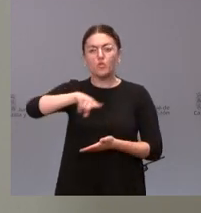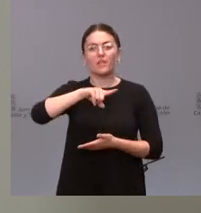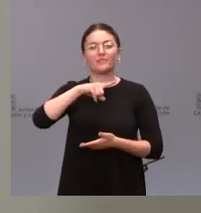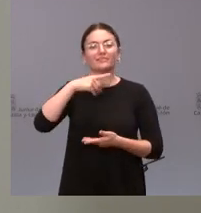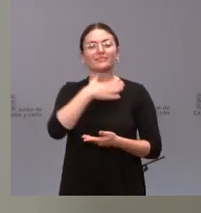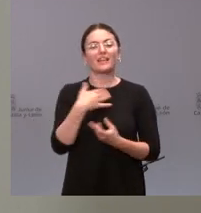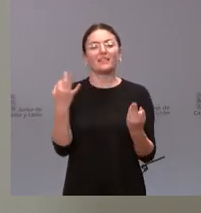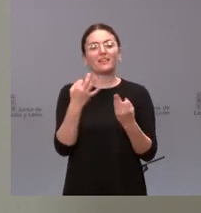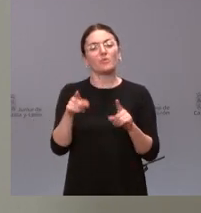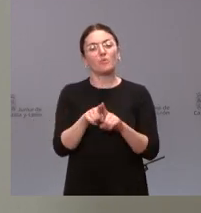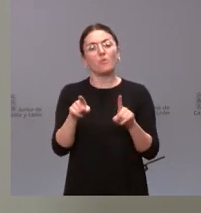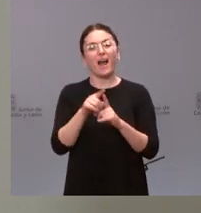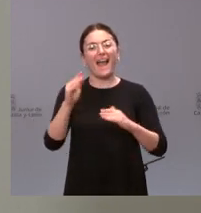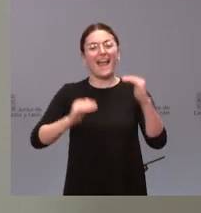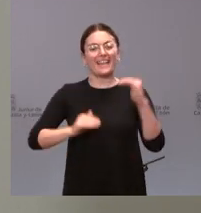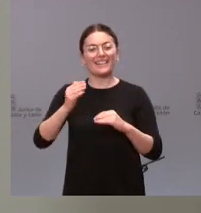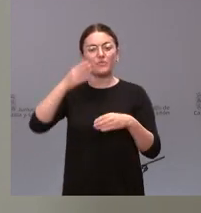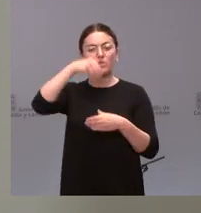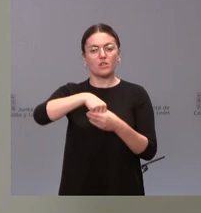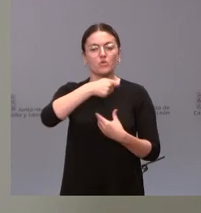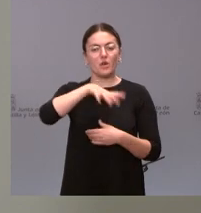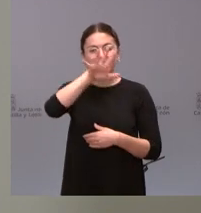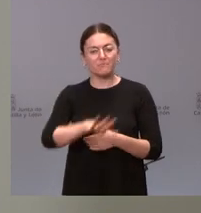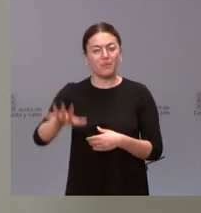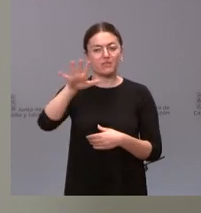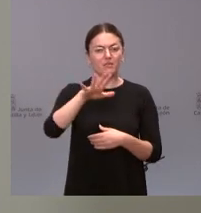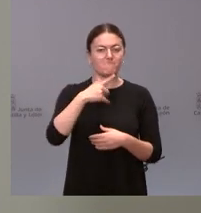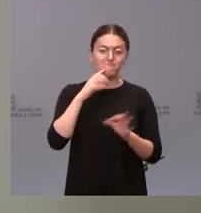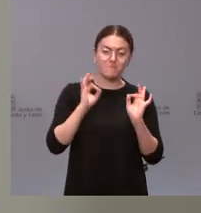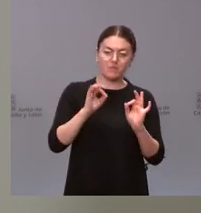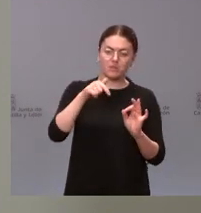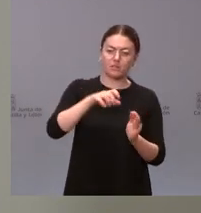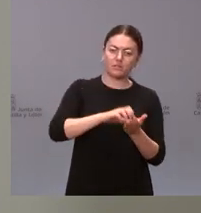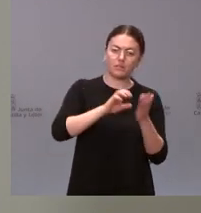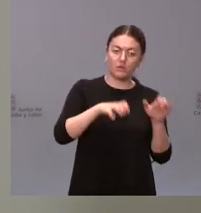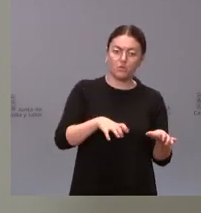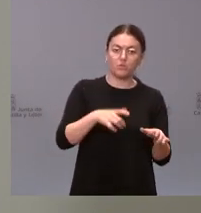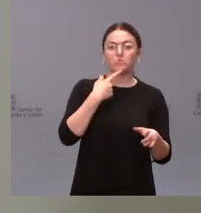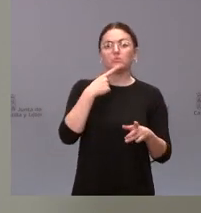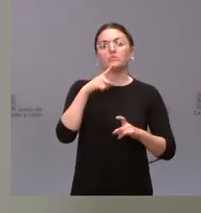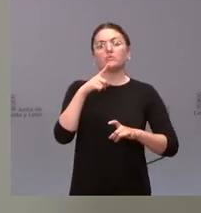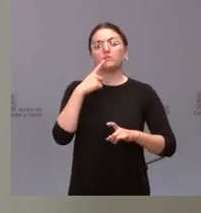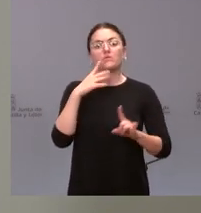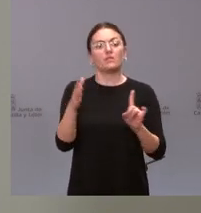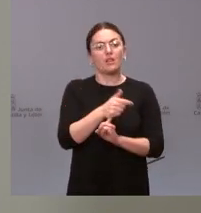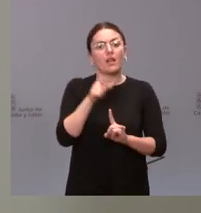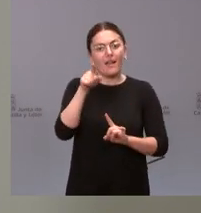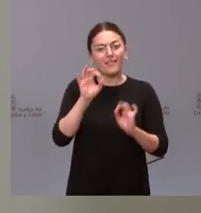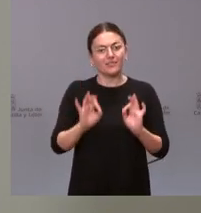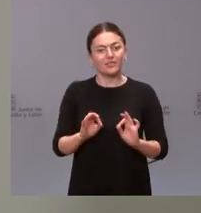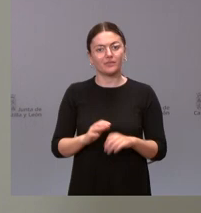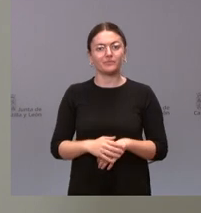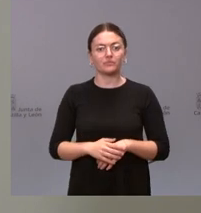equilibrio interno del ámbito territorial muy específicamente en Castilla y León y eso es lo que buscamos no creo que en Castilla y León